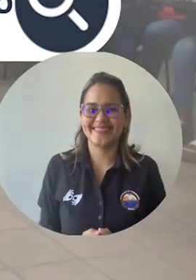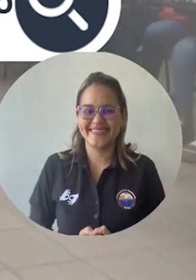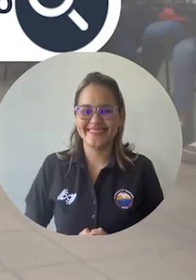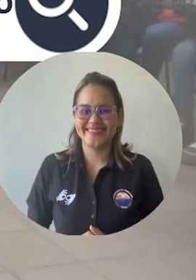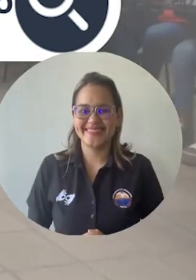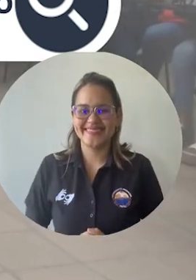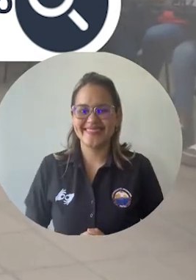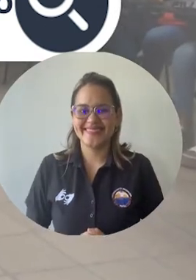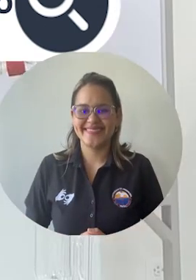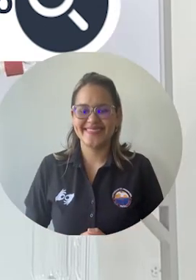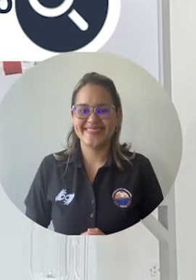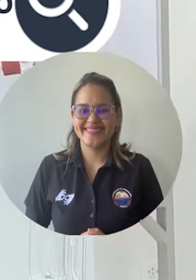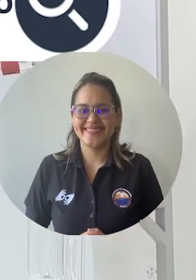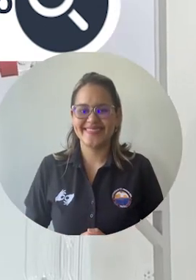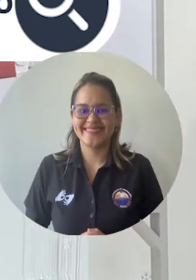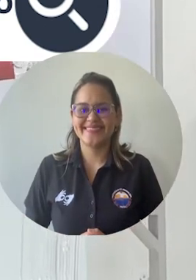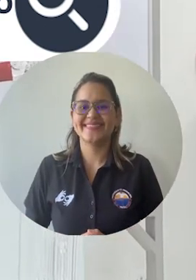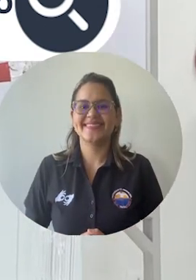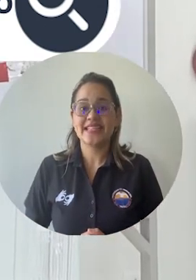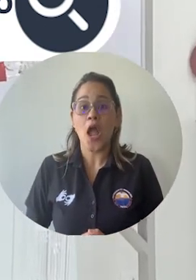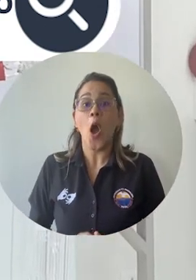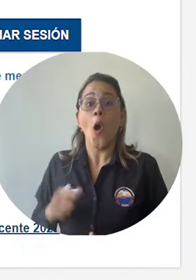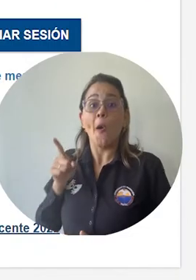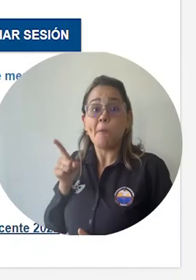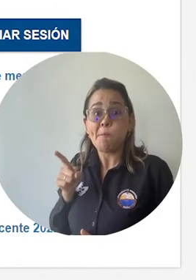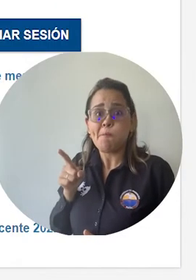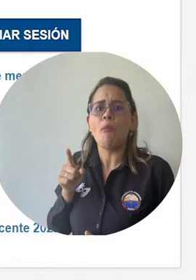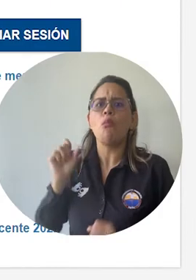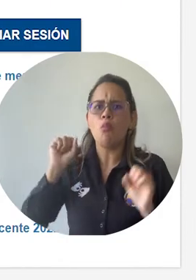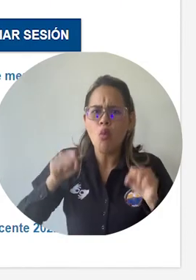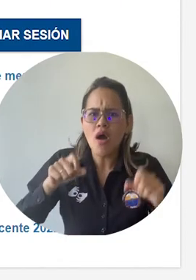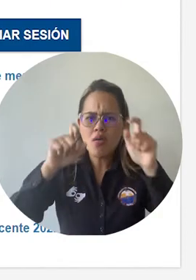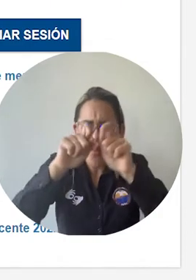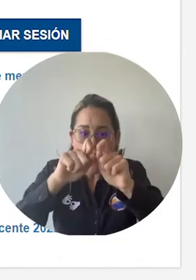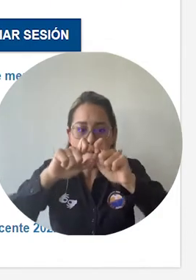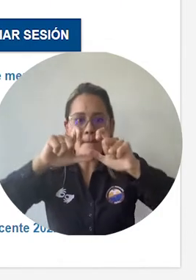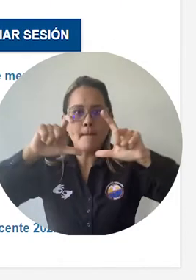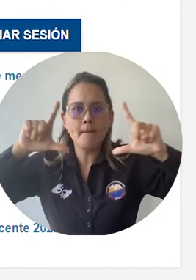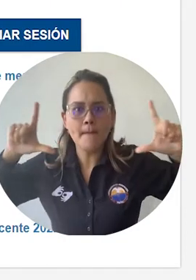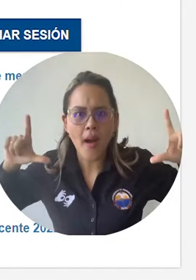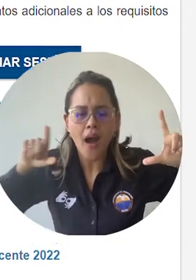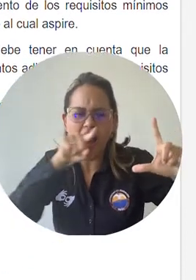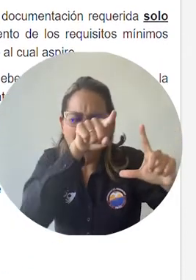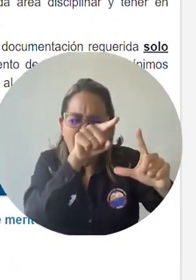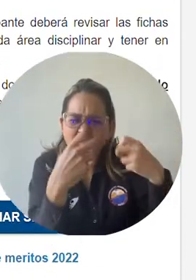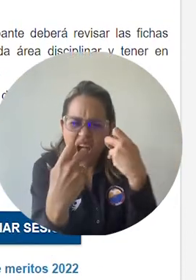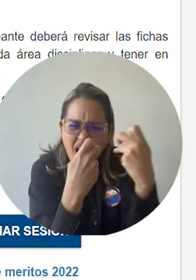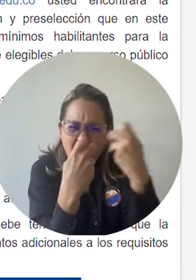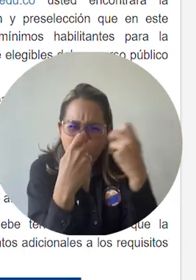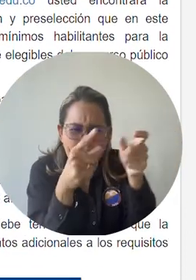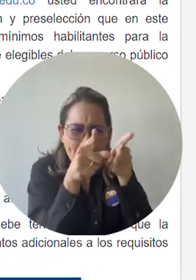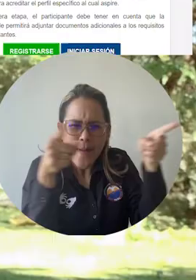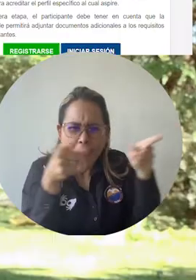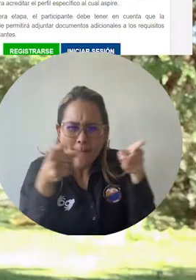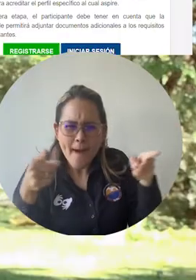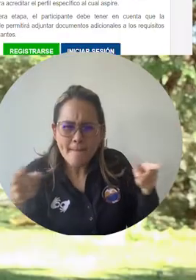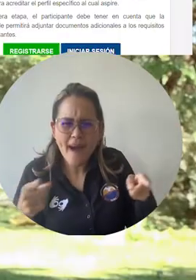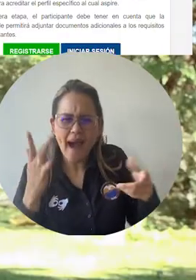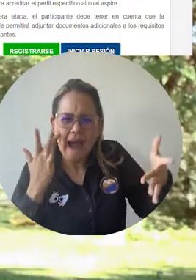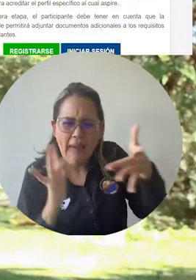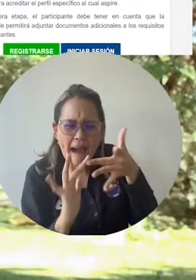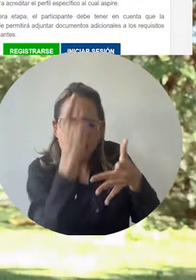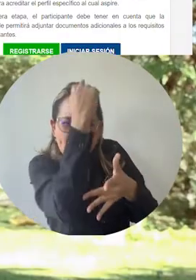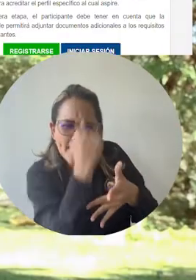.unimagdalena.edu.co. En esta misma plataforma podrás consultar las fichas técnicas de los